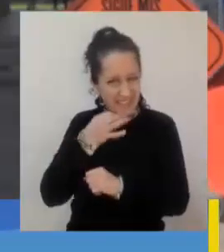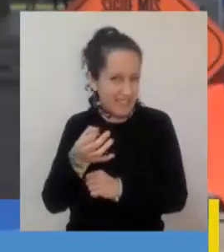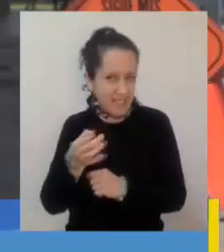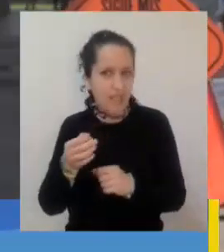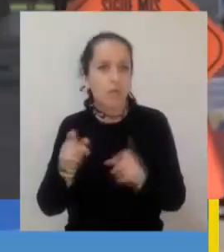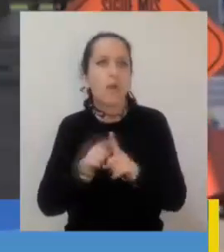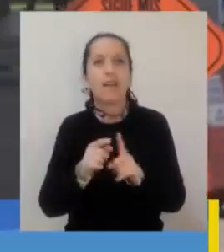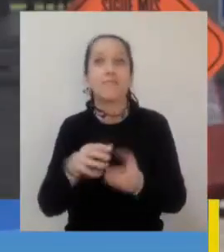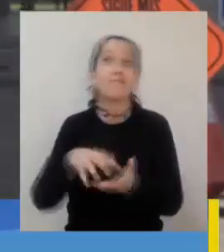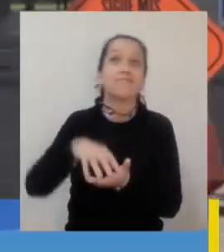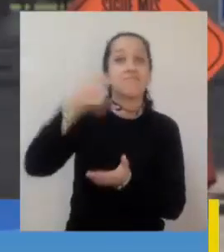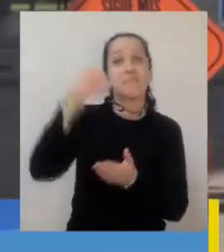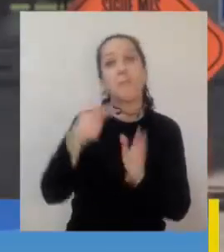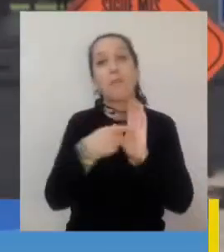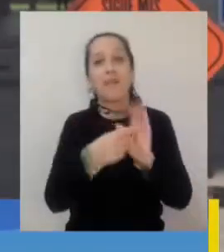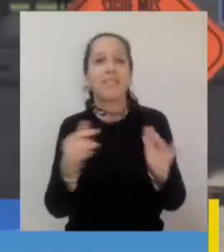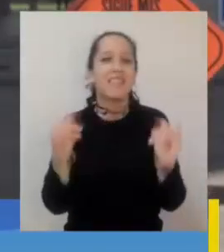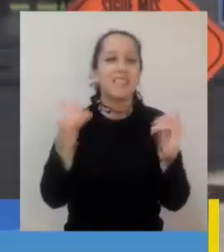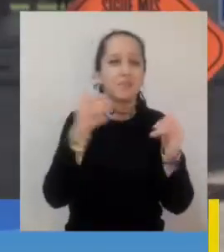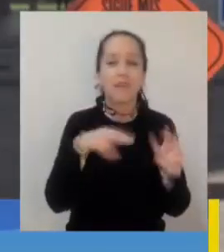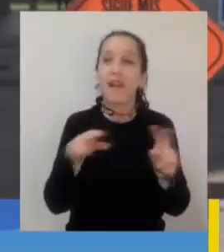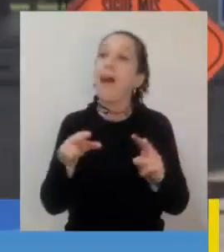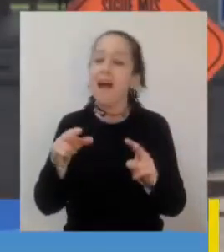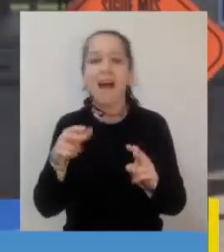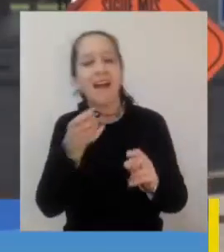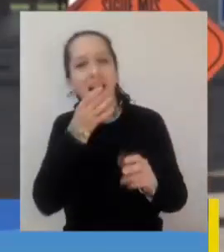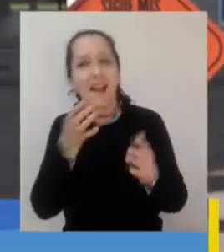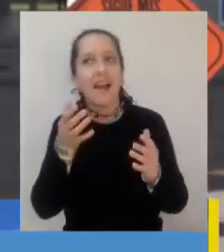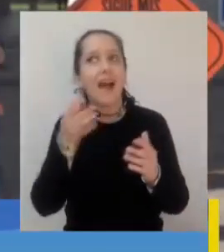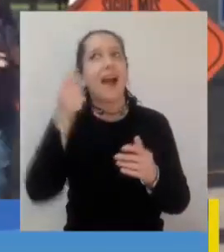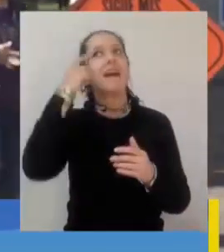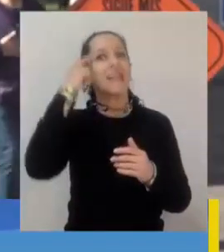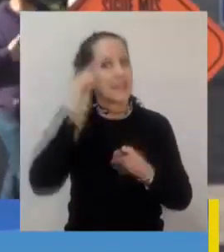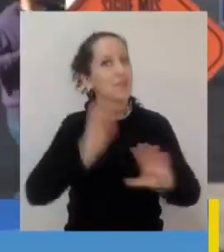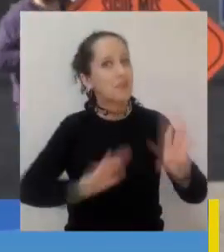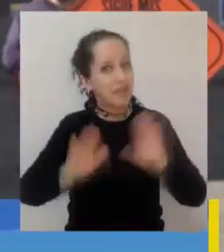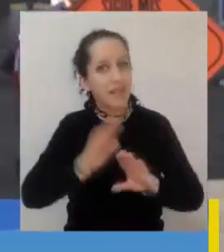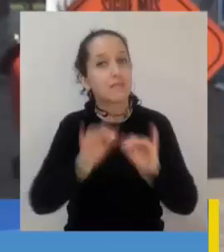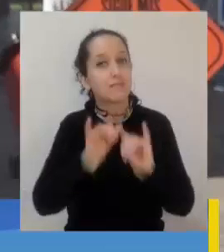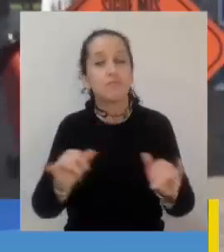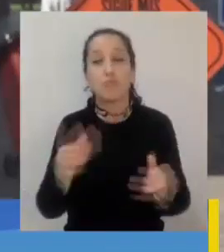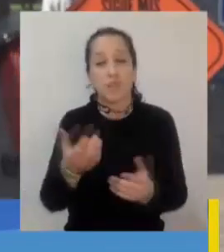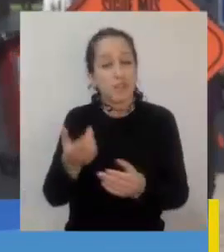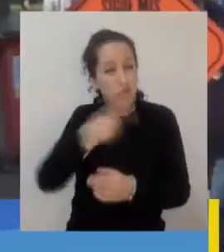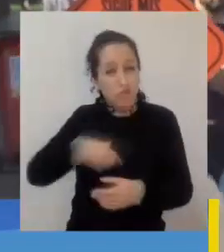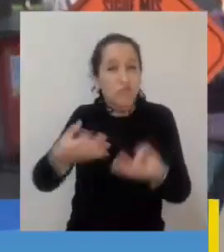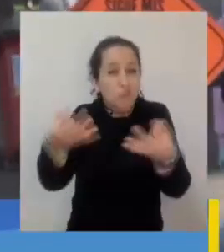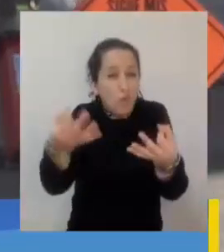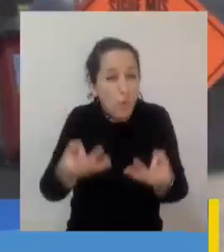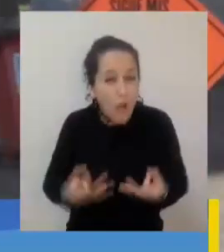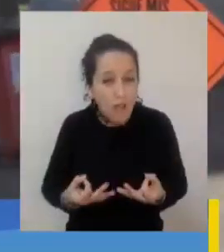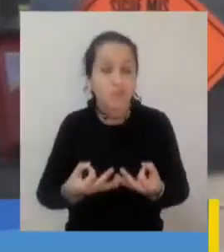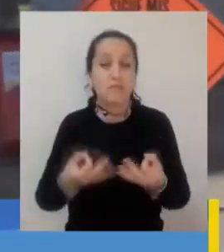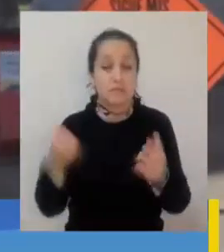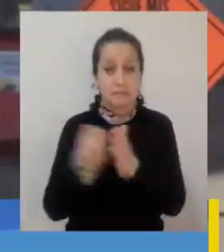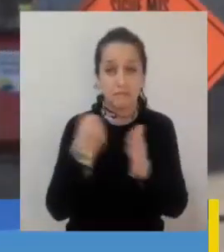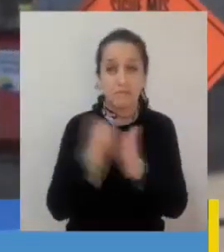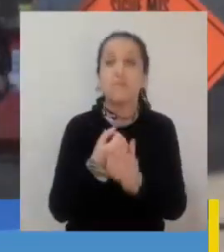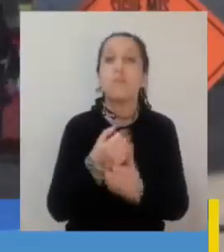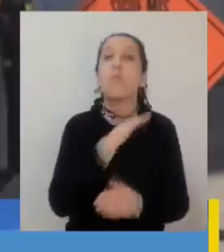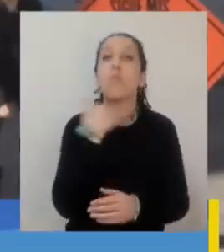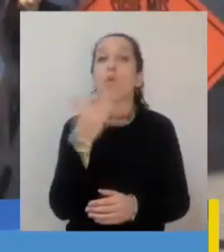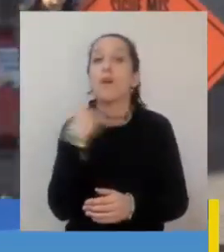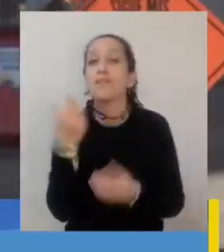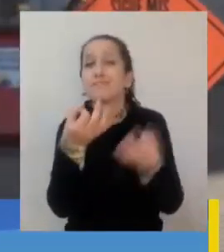lúdica. Ya hay que recordar también según nuestra estadística de los accidentes con resultado de muerte que